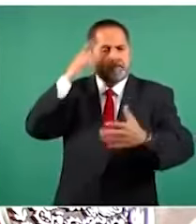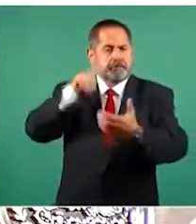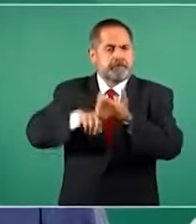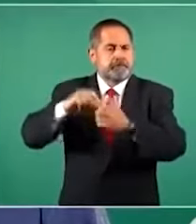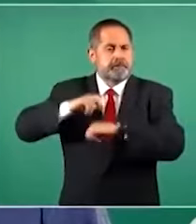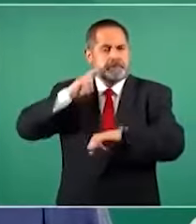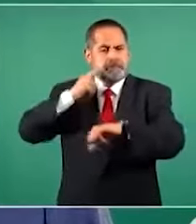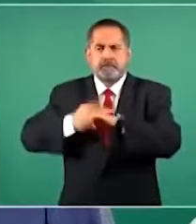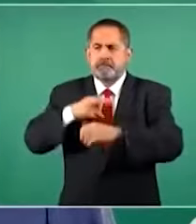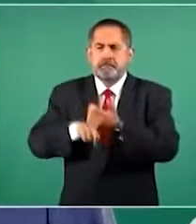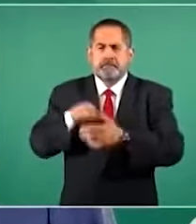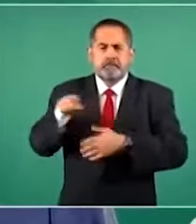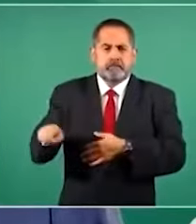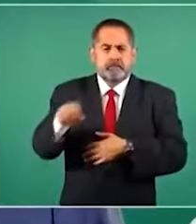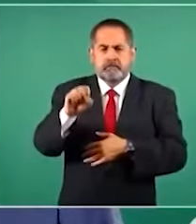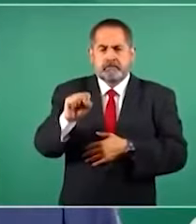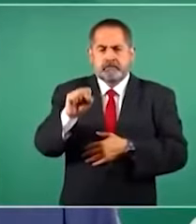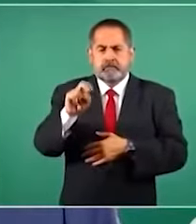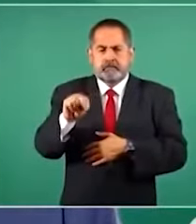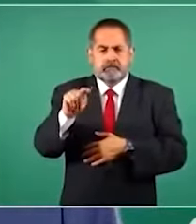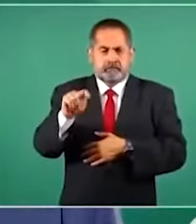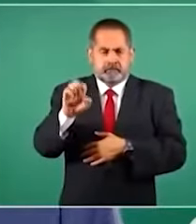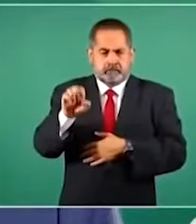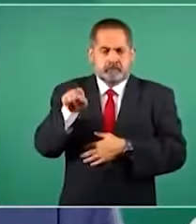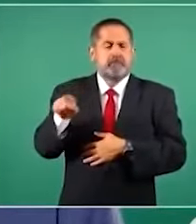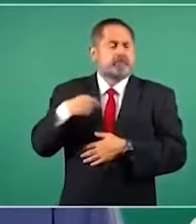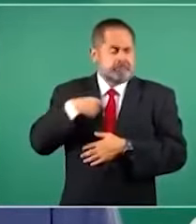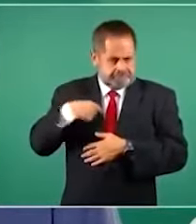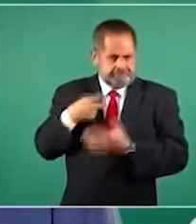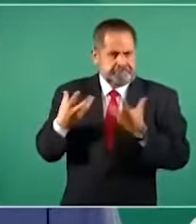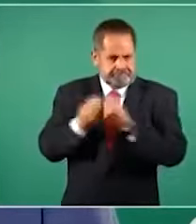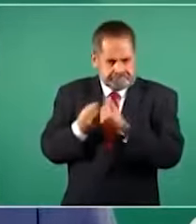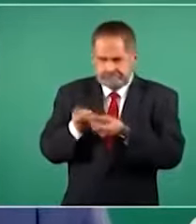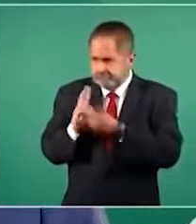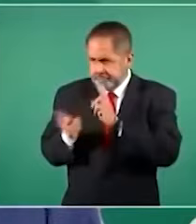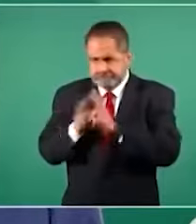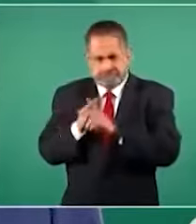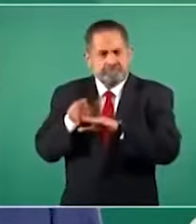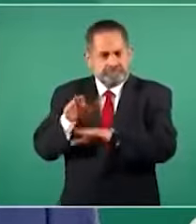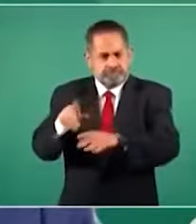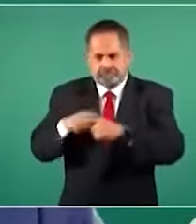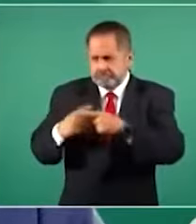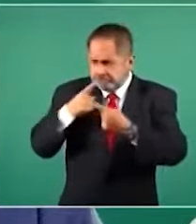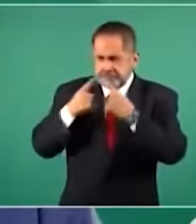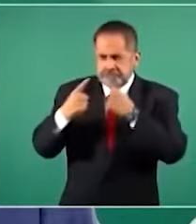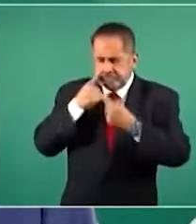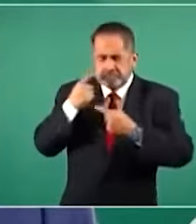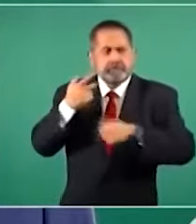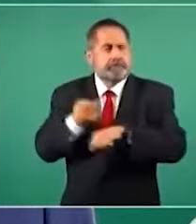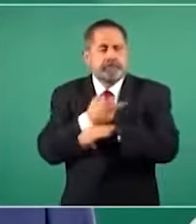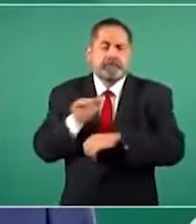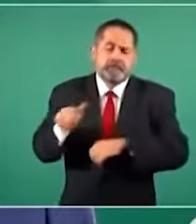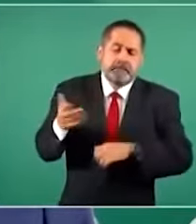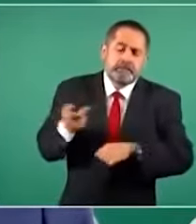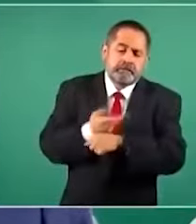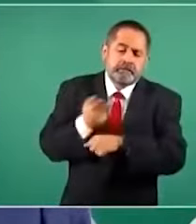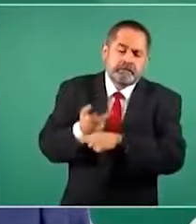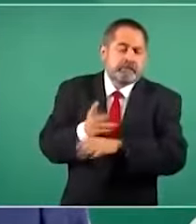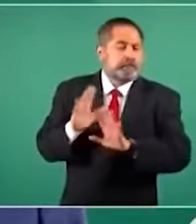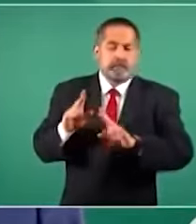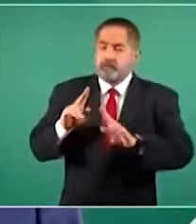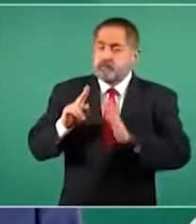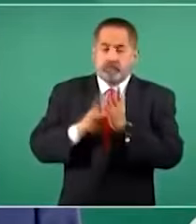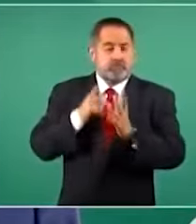de la CENTE para tratar este asunto y estuve pendiente de que se